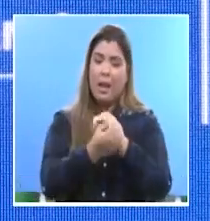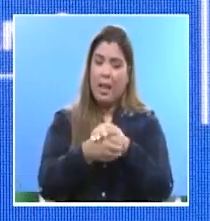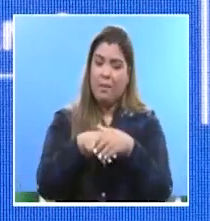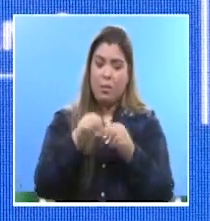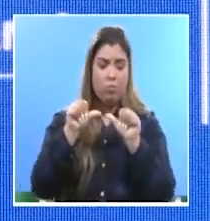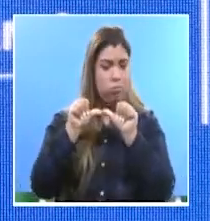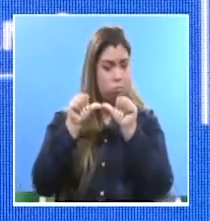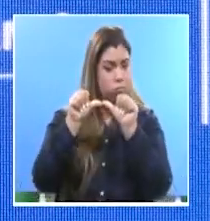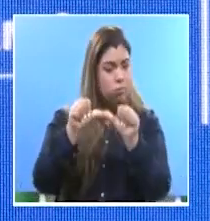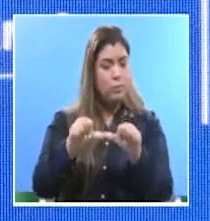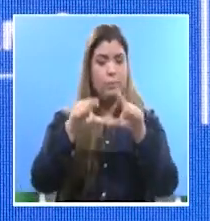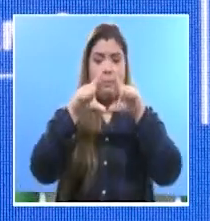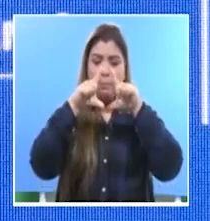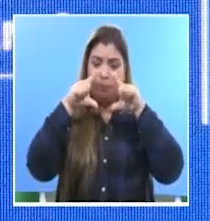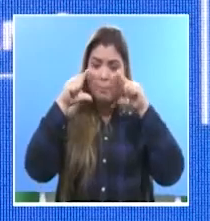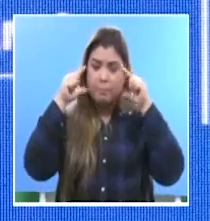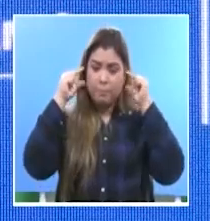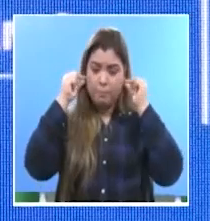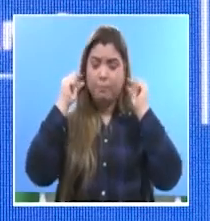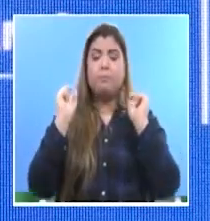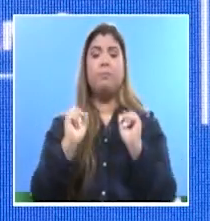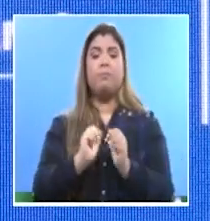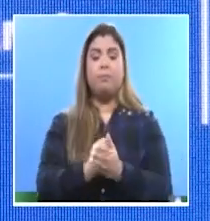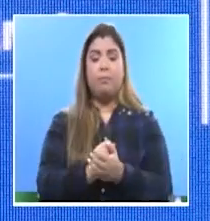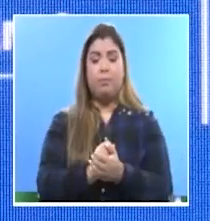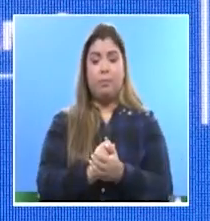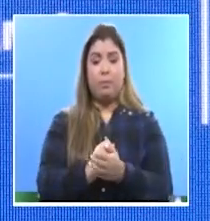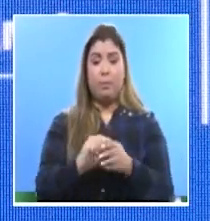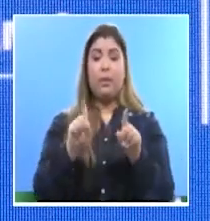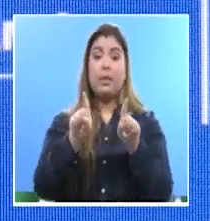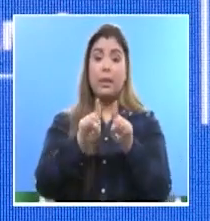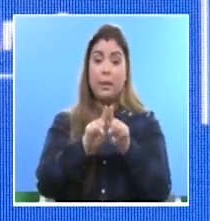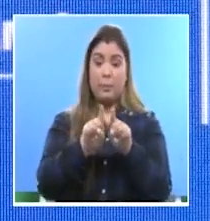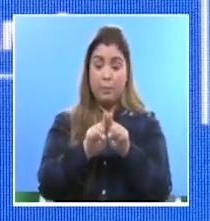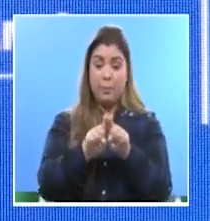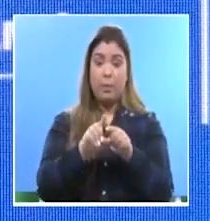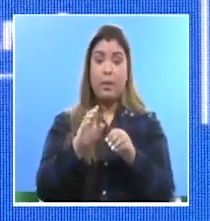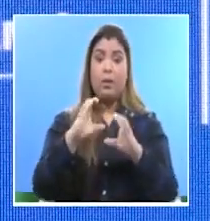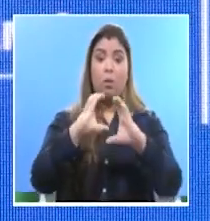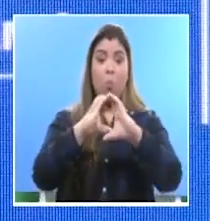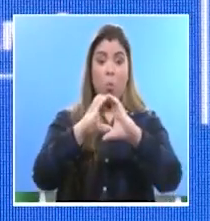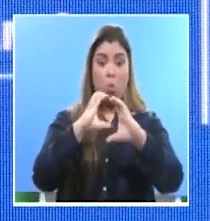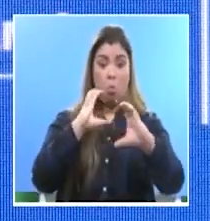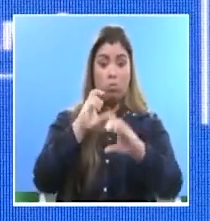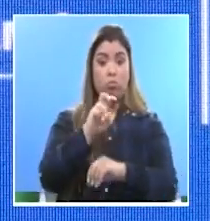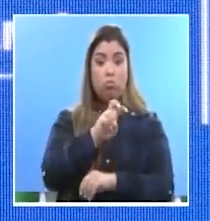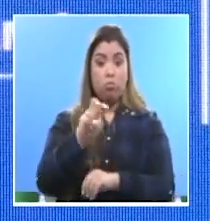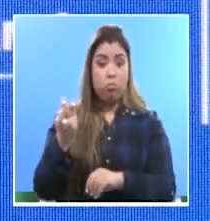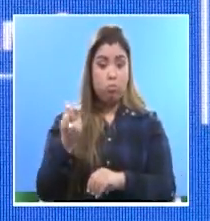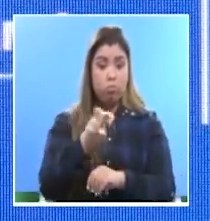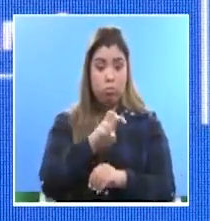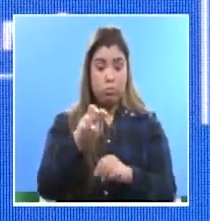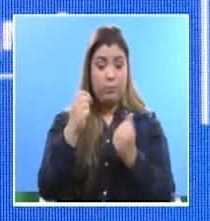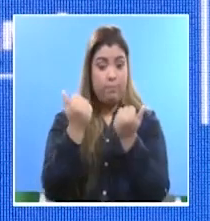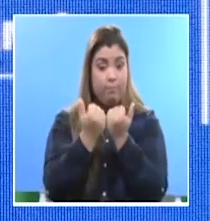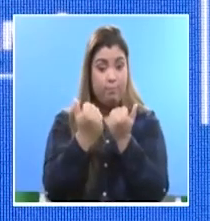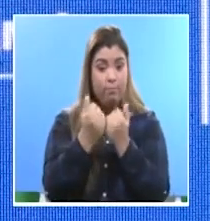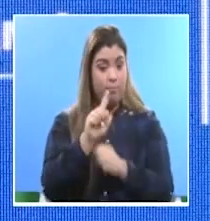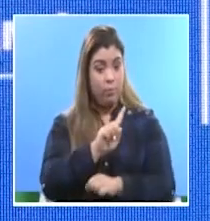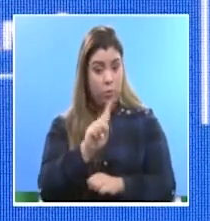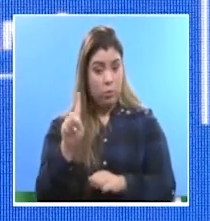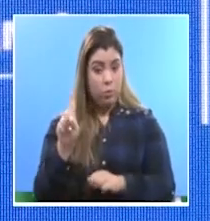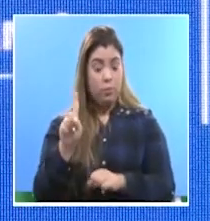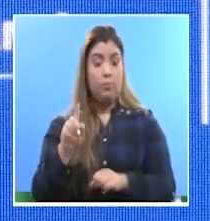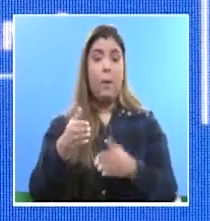y el uso correcto de mascarillas al igual que el uso correcto en el sistema de transporte público. le recordamos a